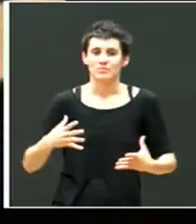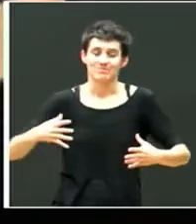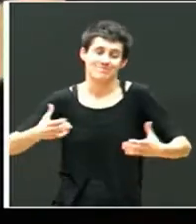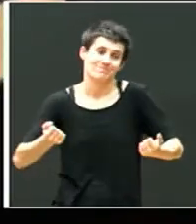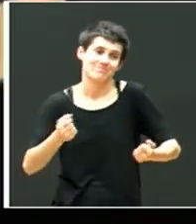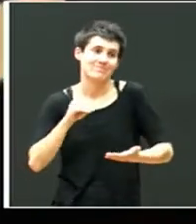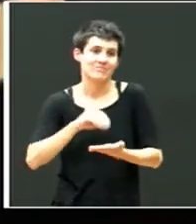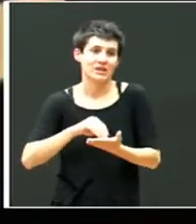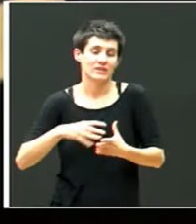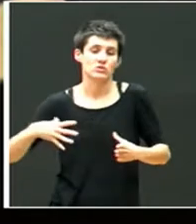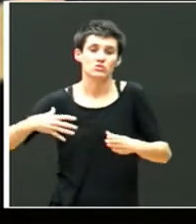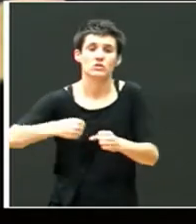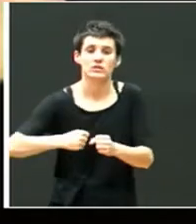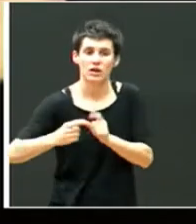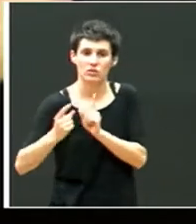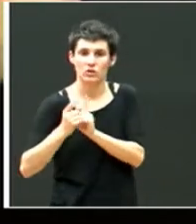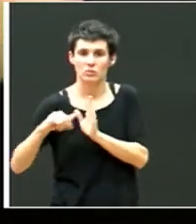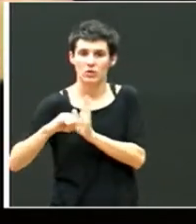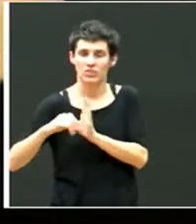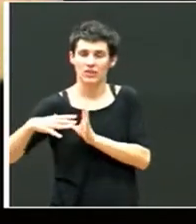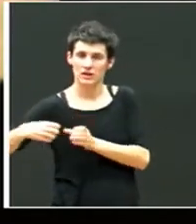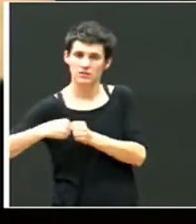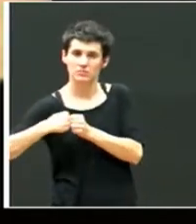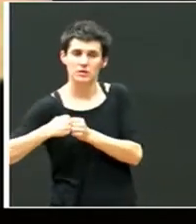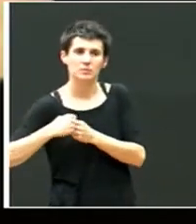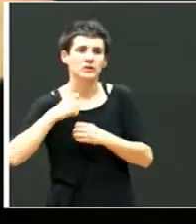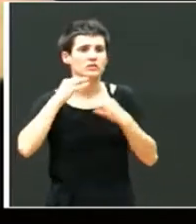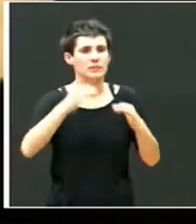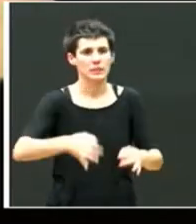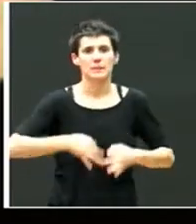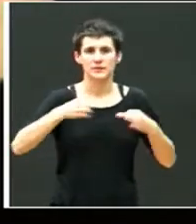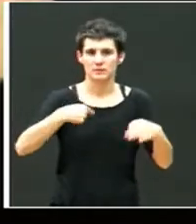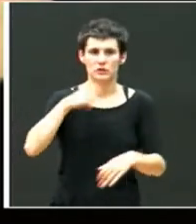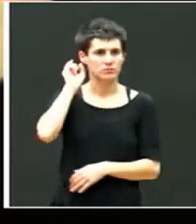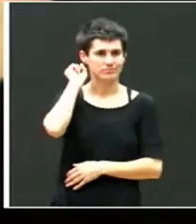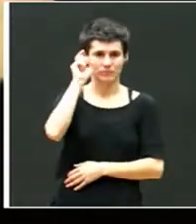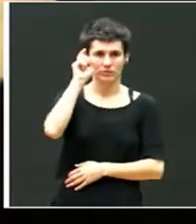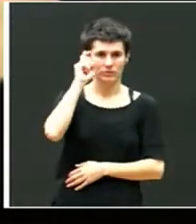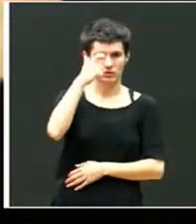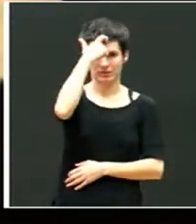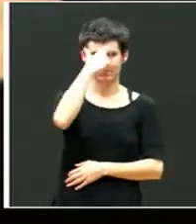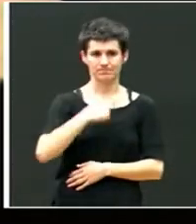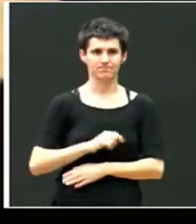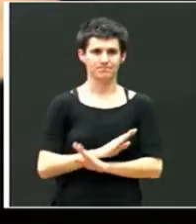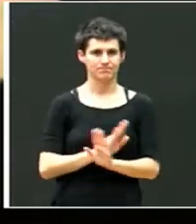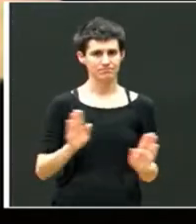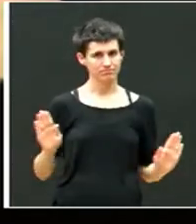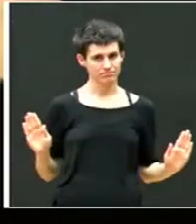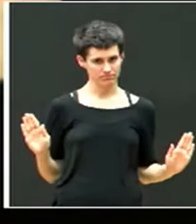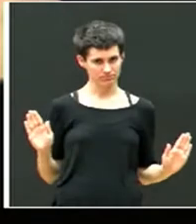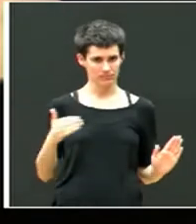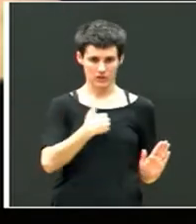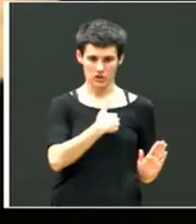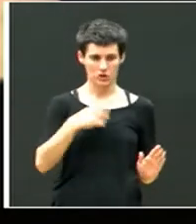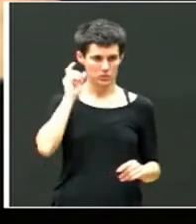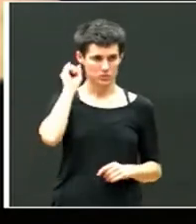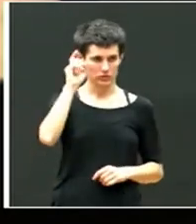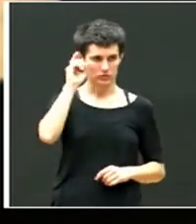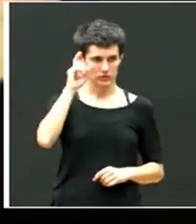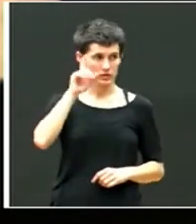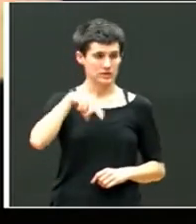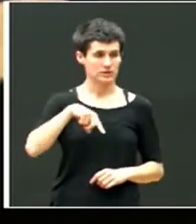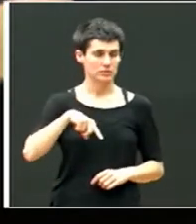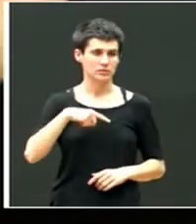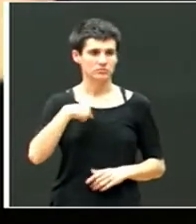Pero eso sí, siempre y claramente como docente, no iba a jugar otro papel. También animándole continuamente ante sus